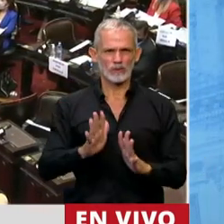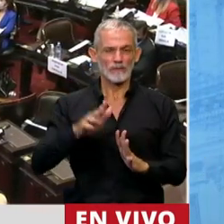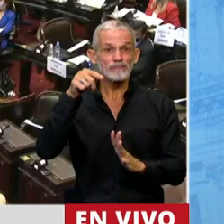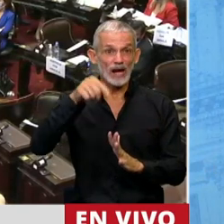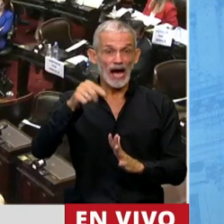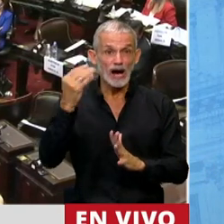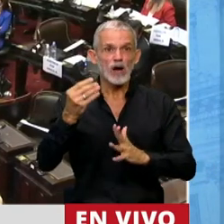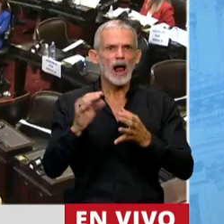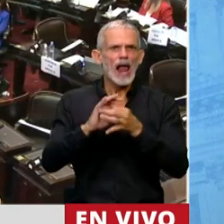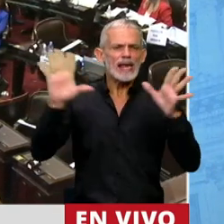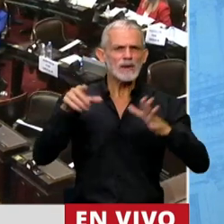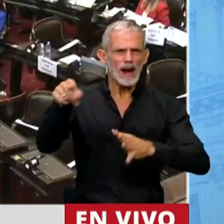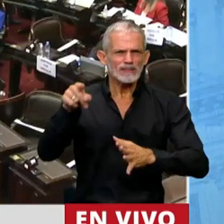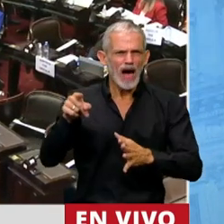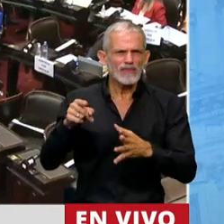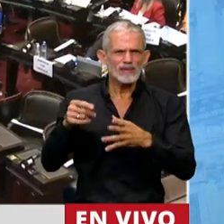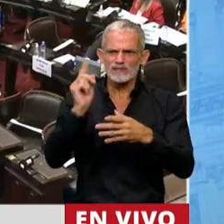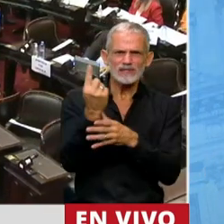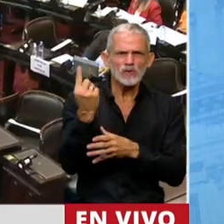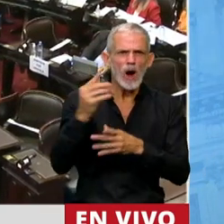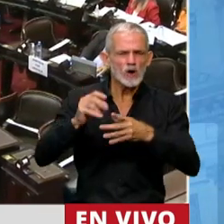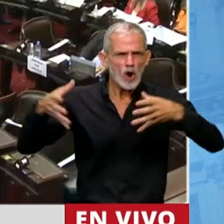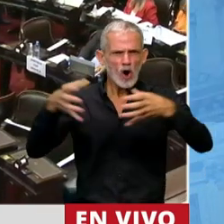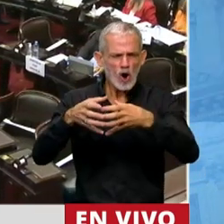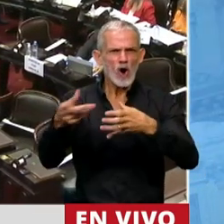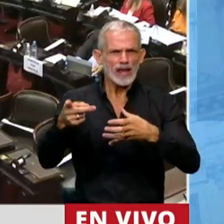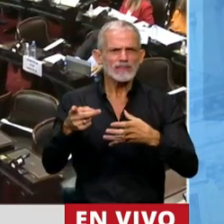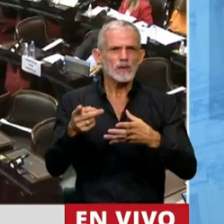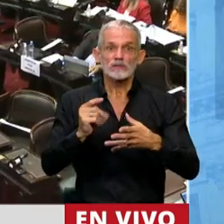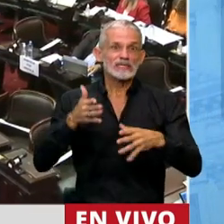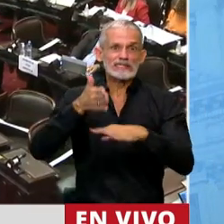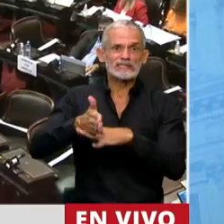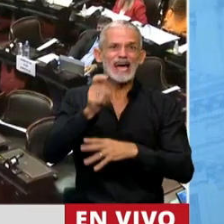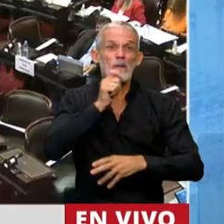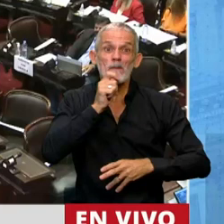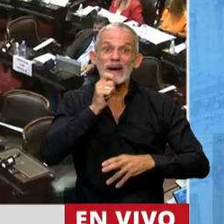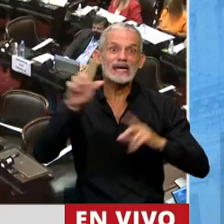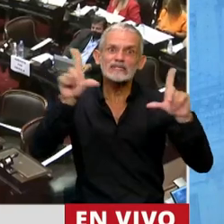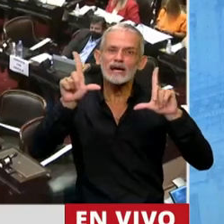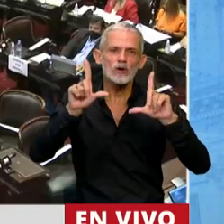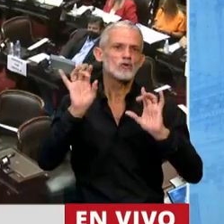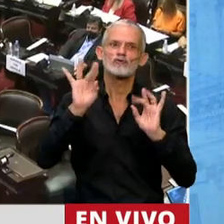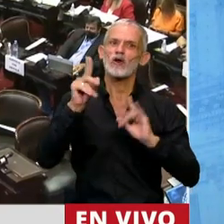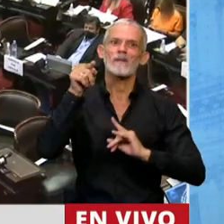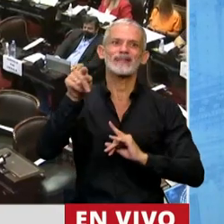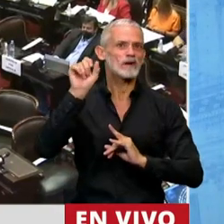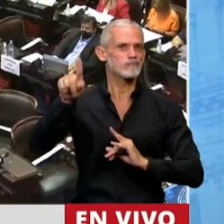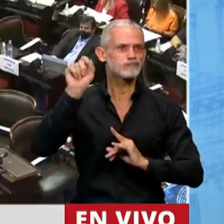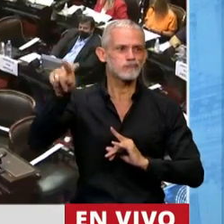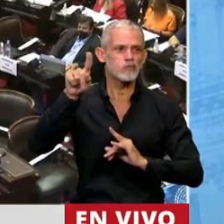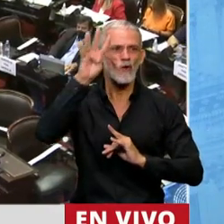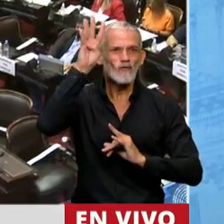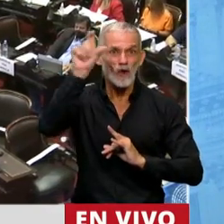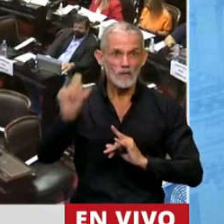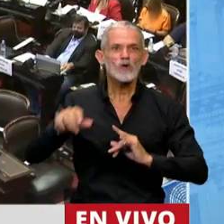abasallamiento de las libertades individuales y colectivas, no puede ingresar ningún tipo de prensa a Formosa si no es la Formosenia, este fin de